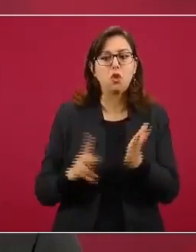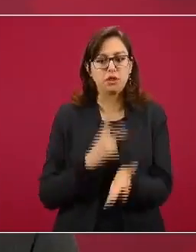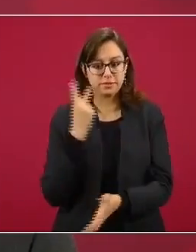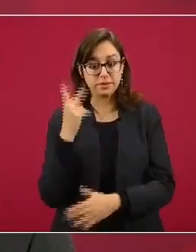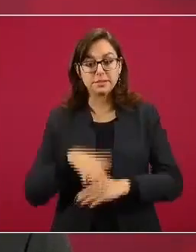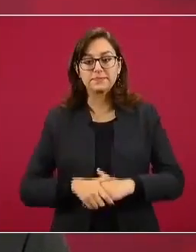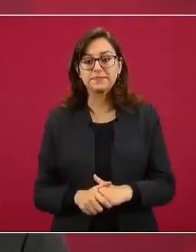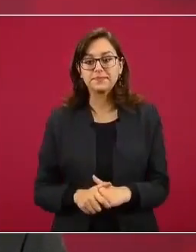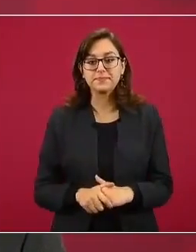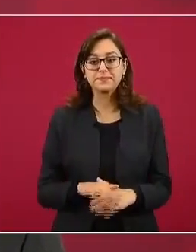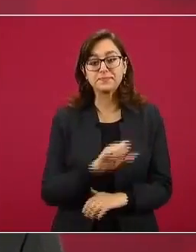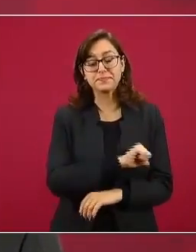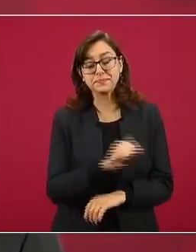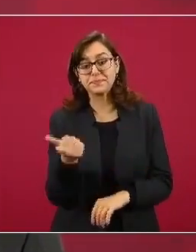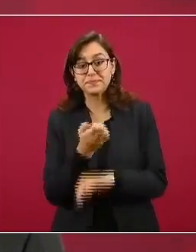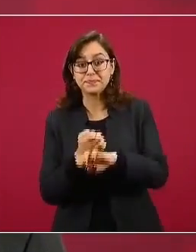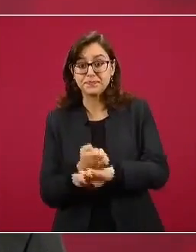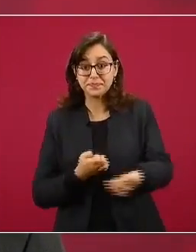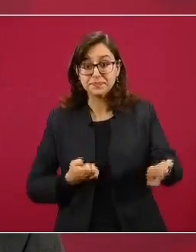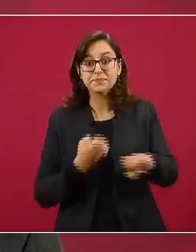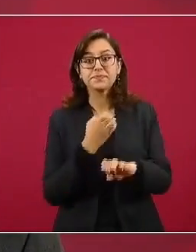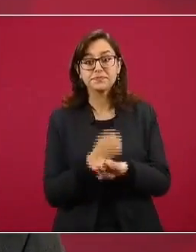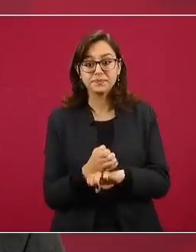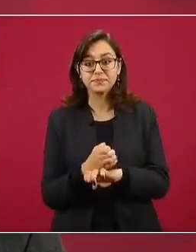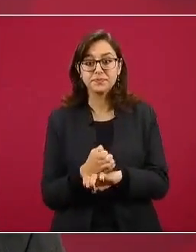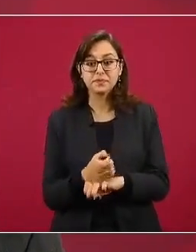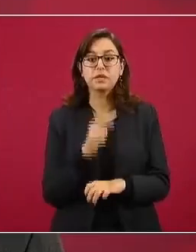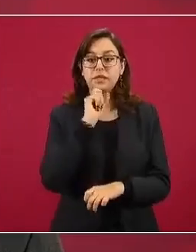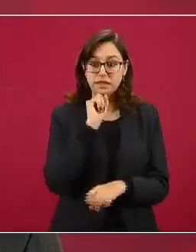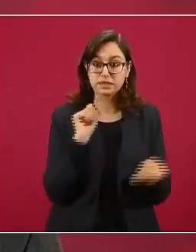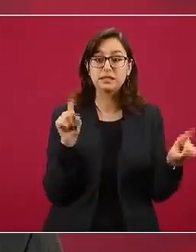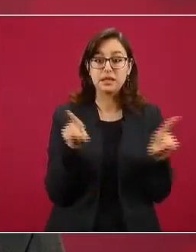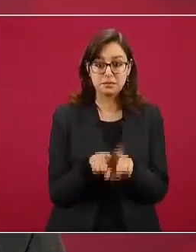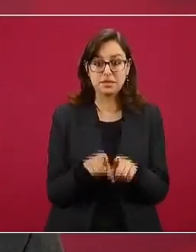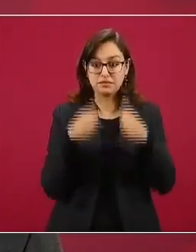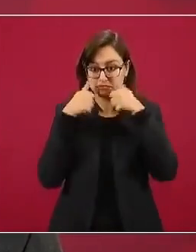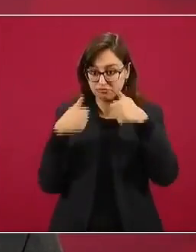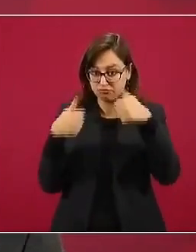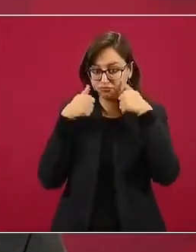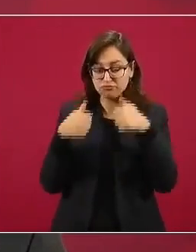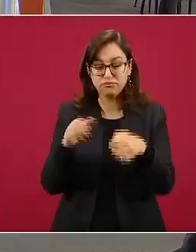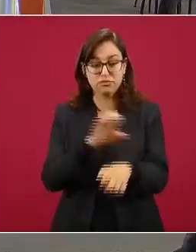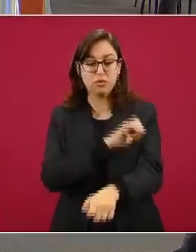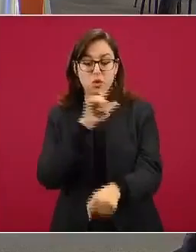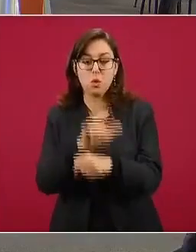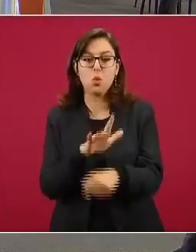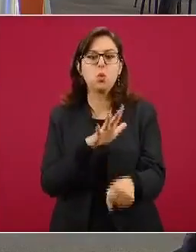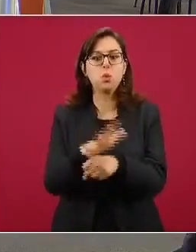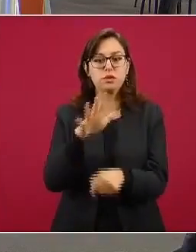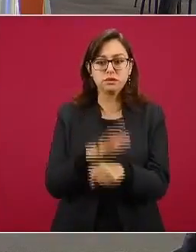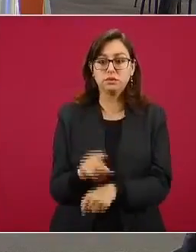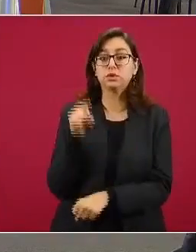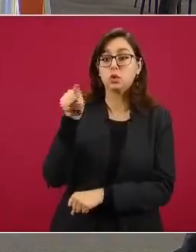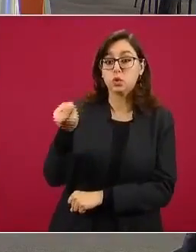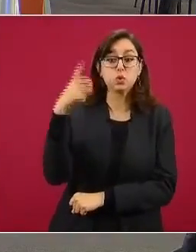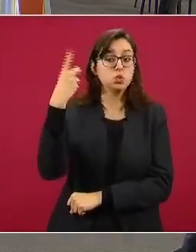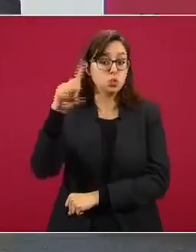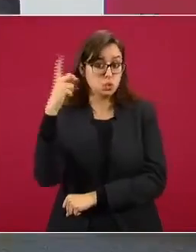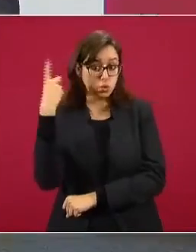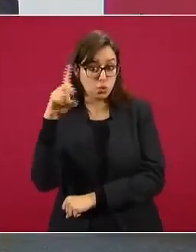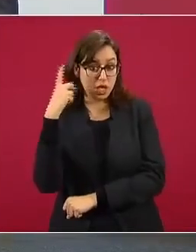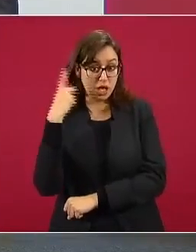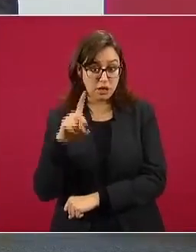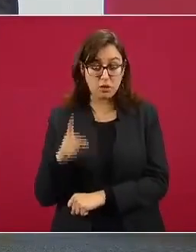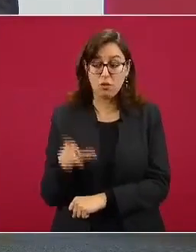que durante el fin de semana para el que tuvimos atención especial fue Durango. Estuvimos en conversaciones con el gobierno